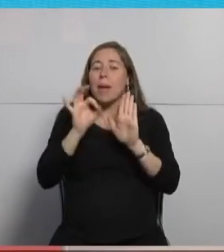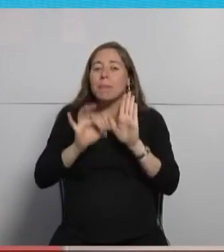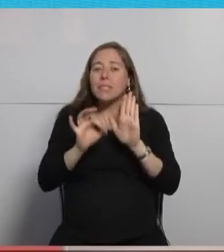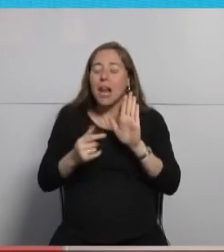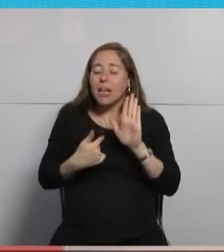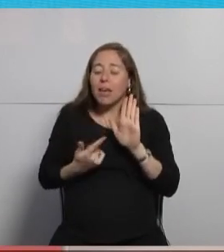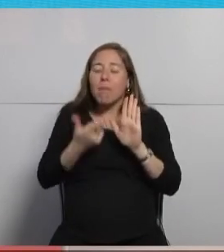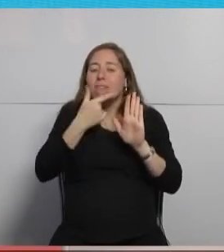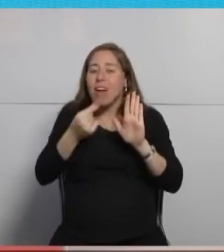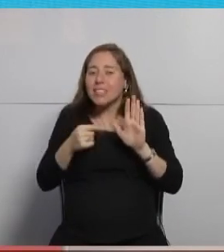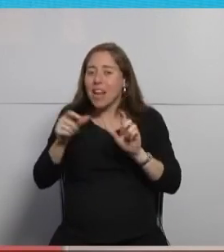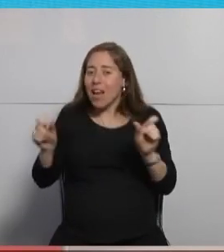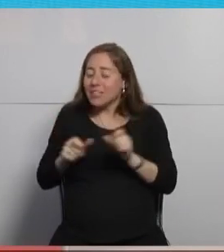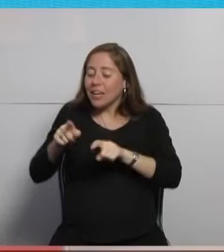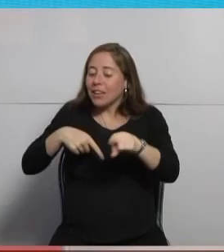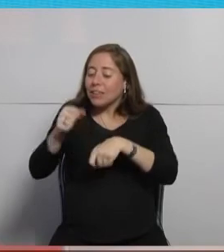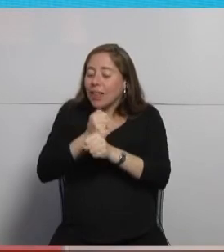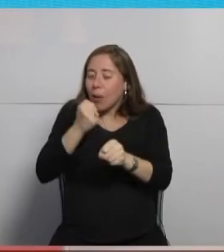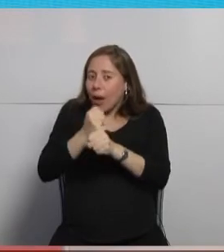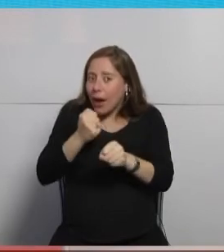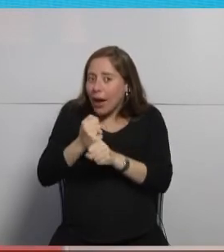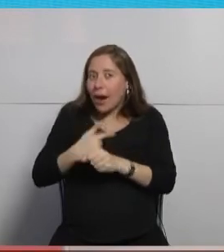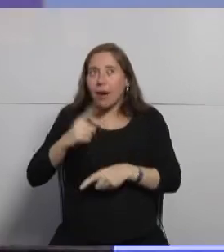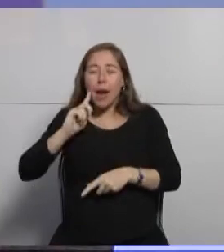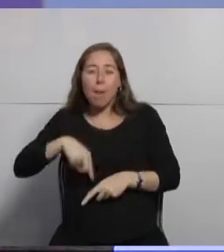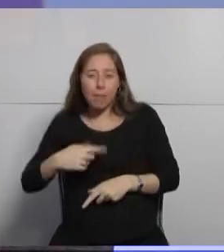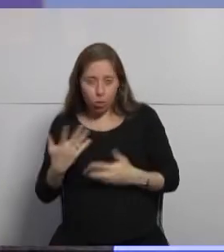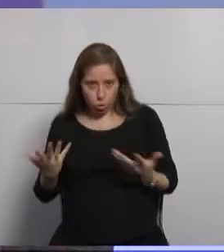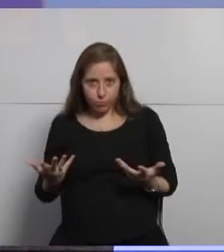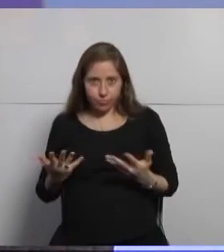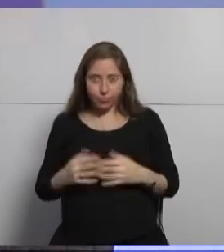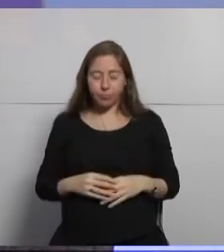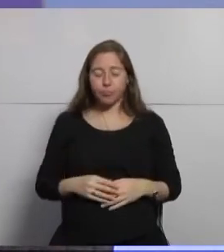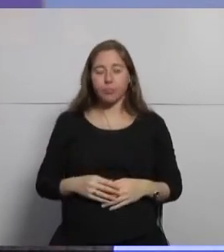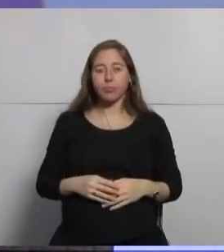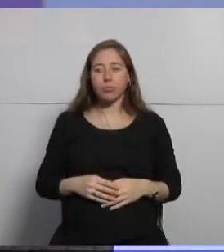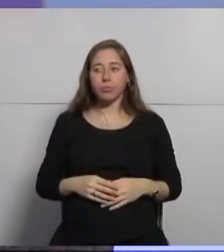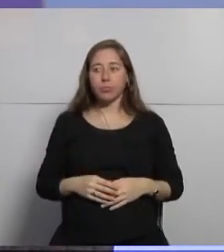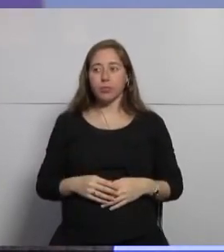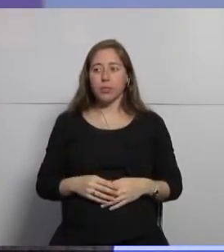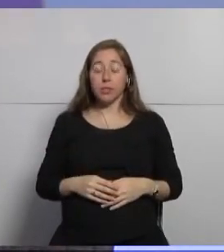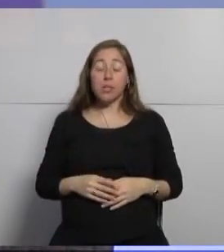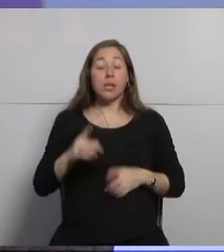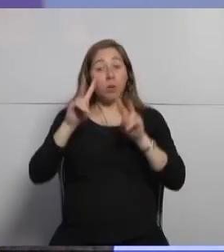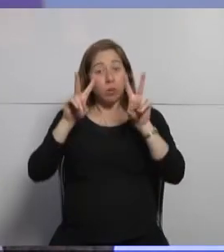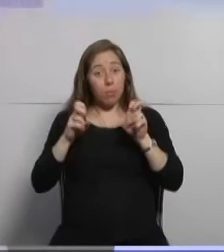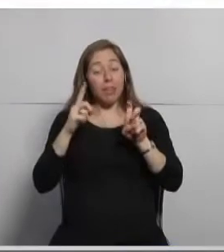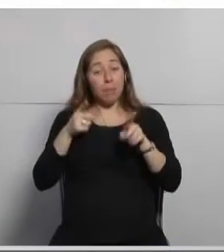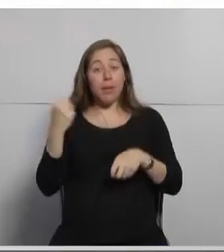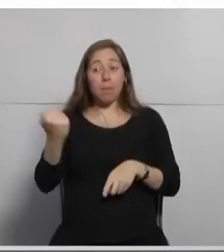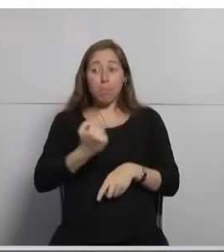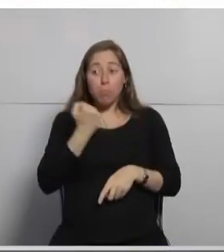para que ellos puedan realmente trabajar de una manera más ágil y más rápida bueno y algo no menor es el tema